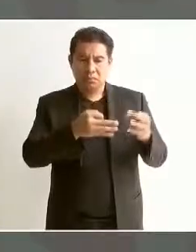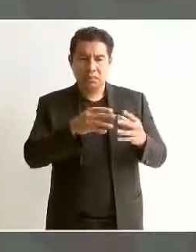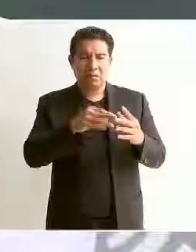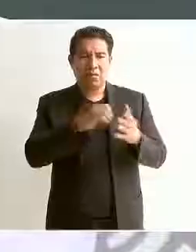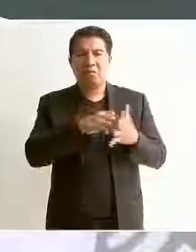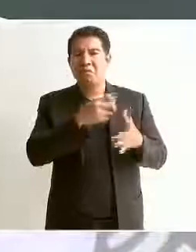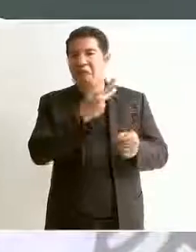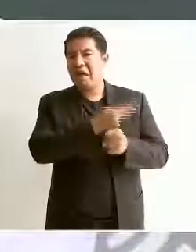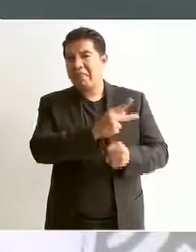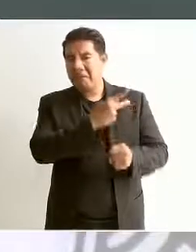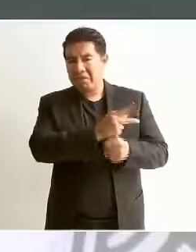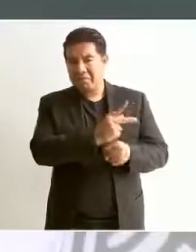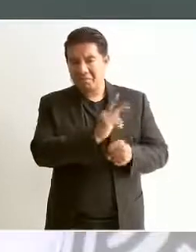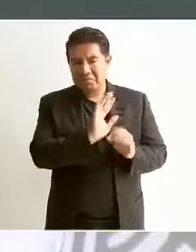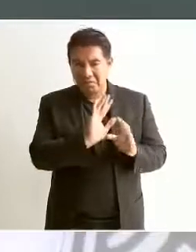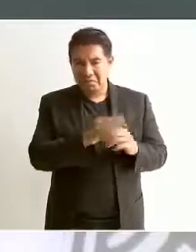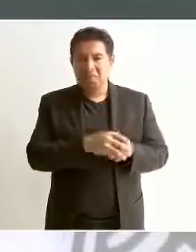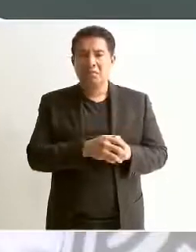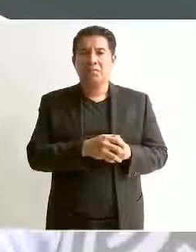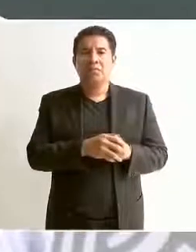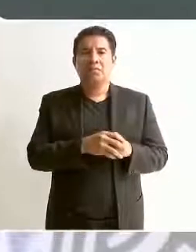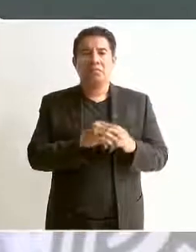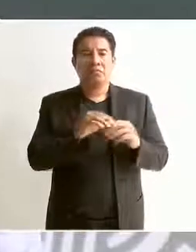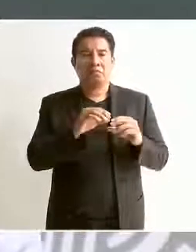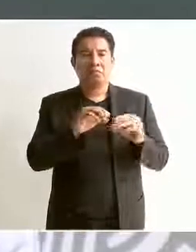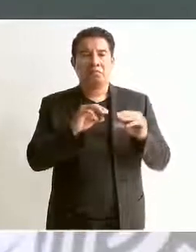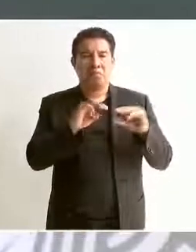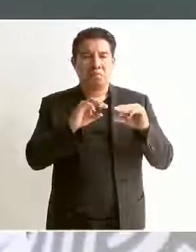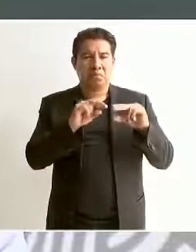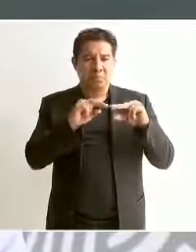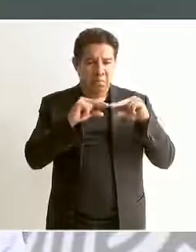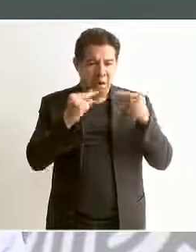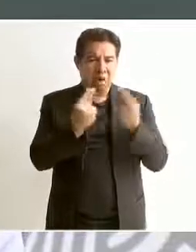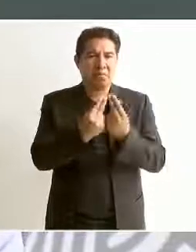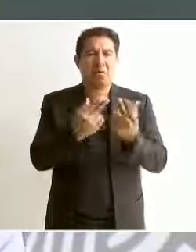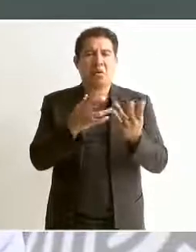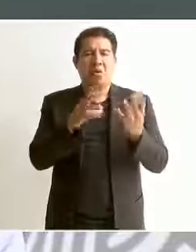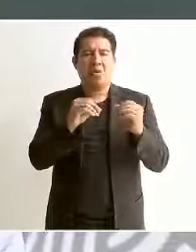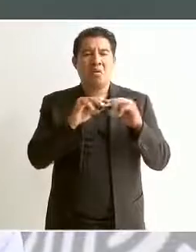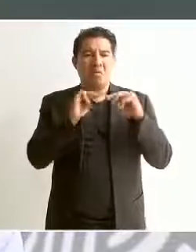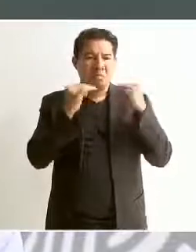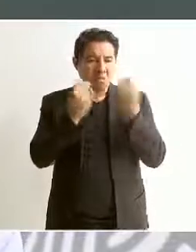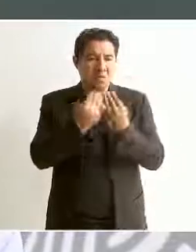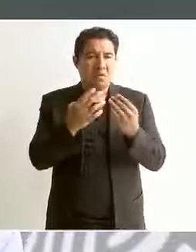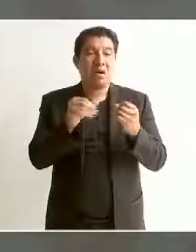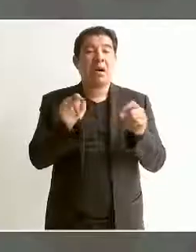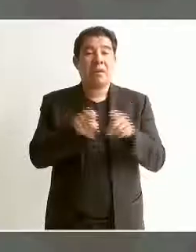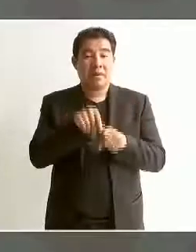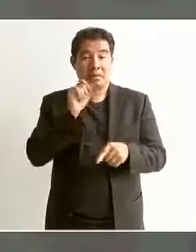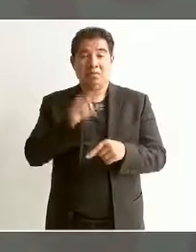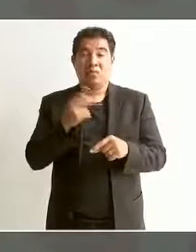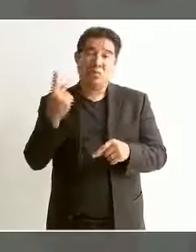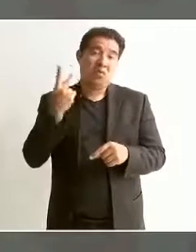bandas del crimen y al delincuente de cuello blanco.